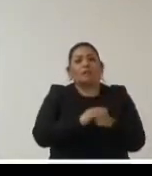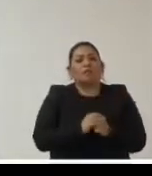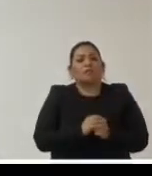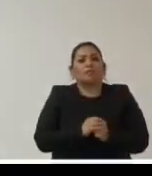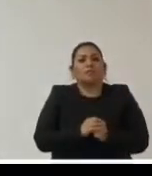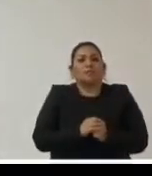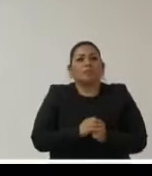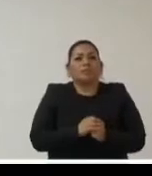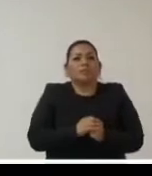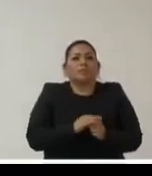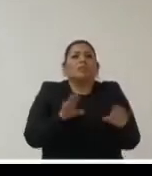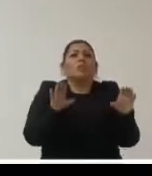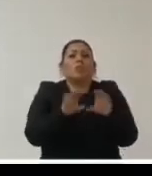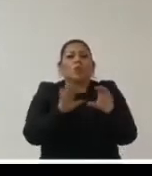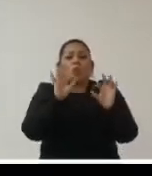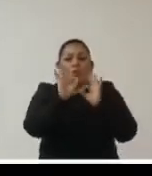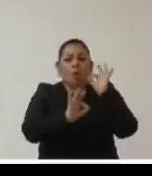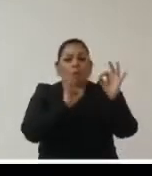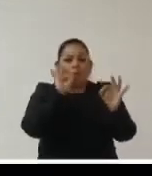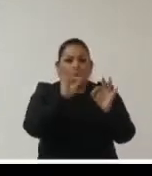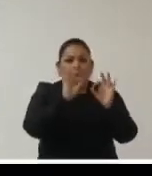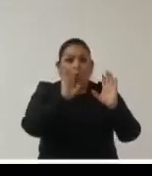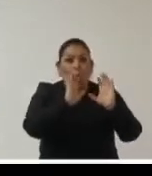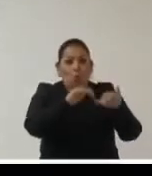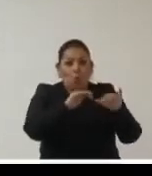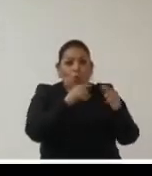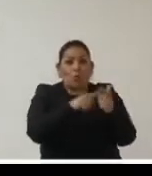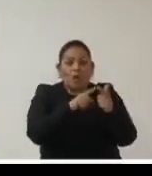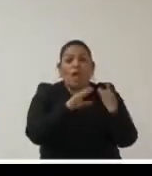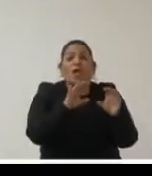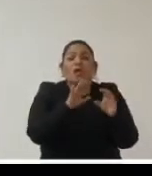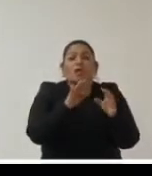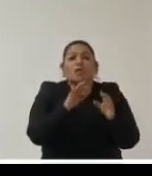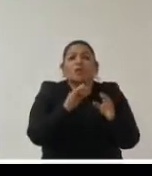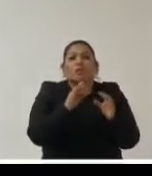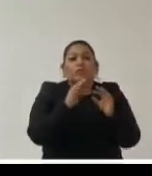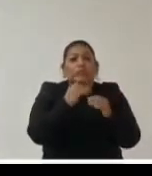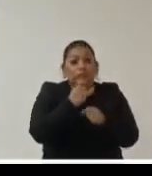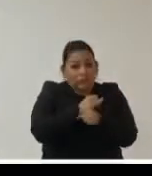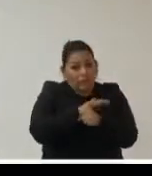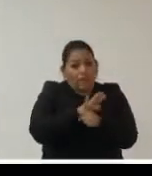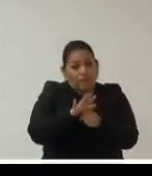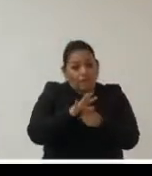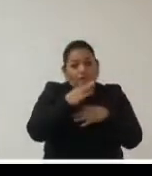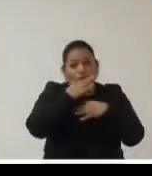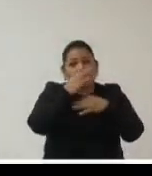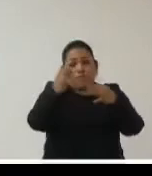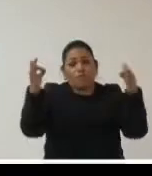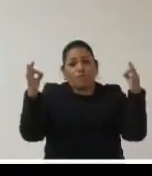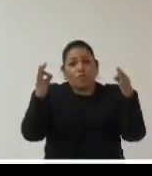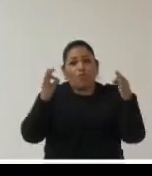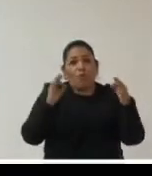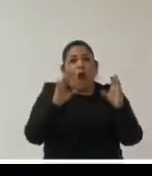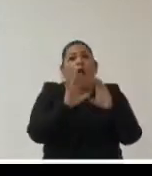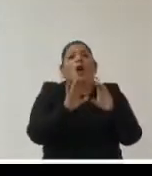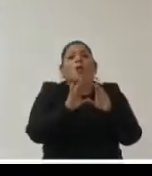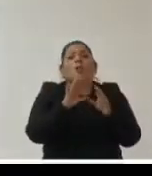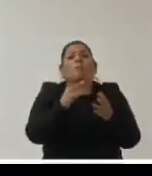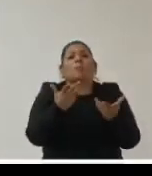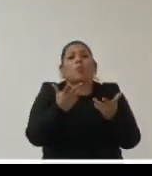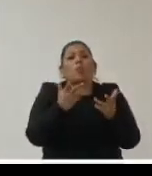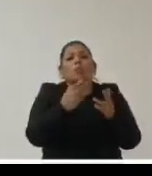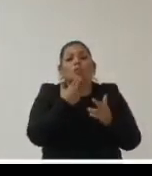contratar cómo se va a cumplir con el contrato y también informar sobre el cumplimiento de los bienes o servicios